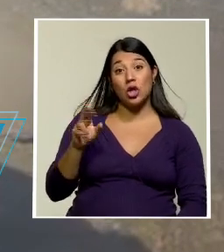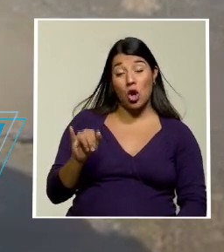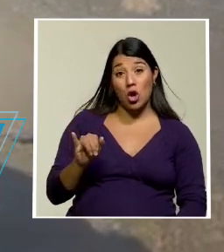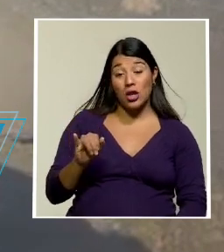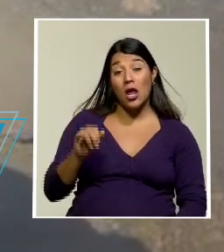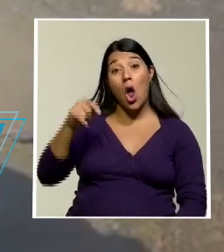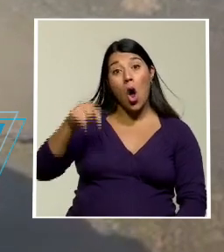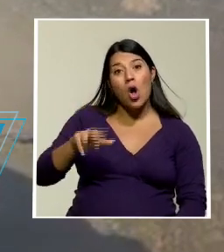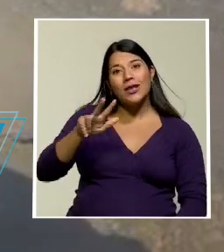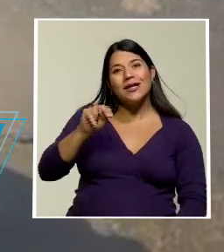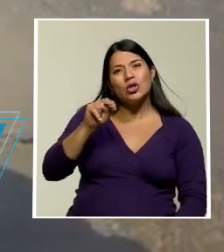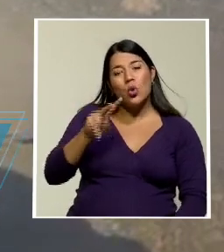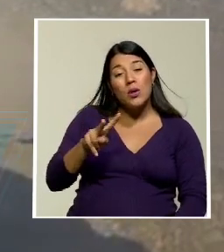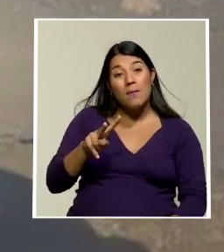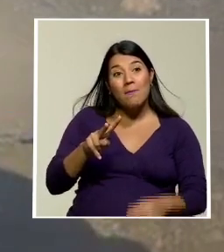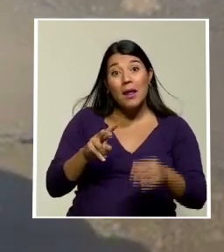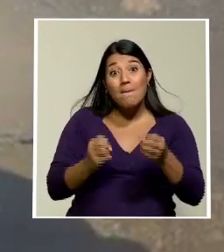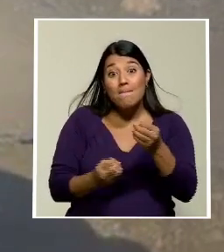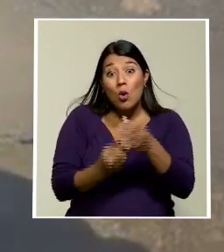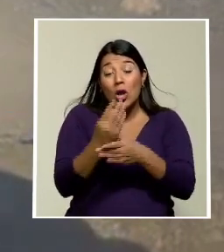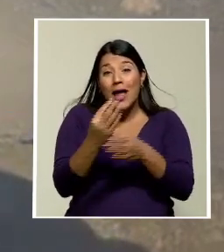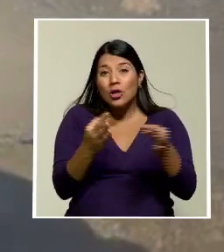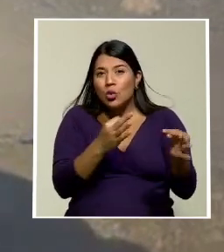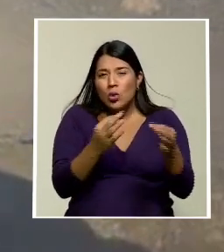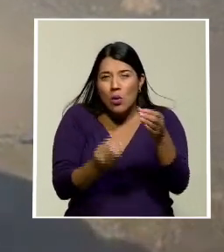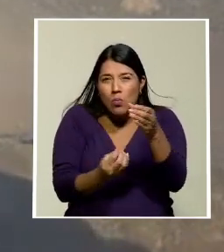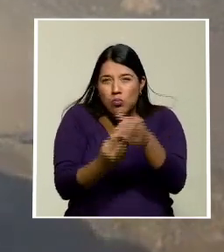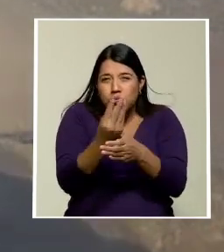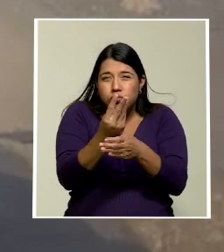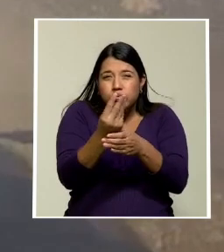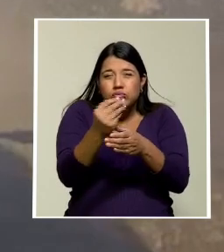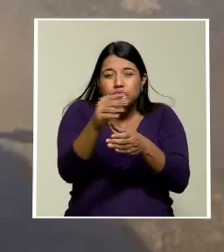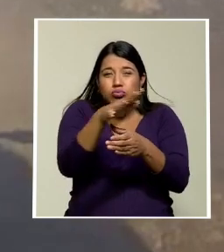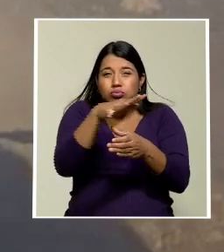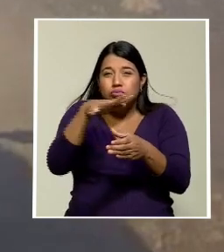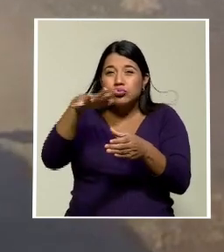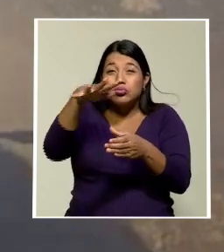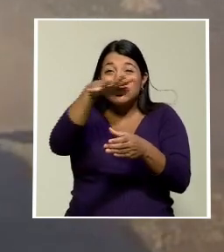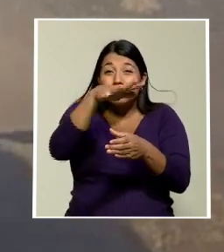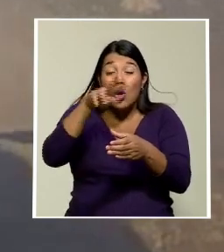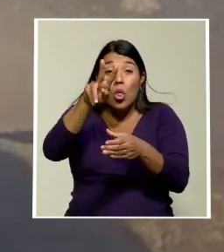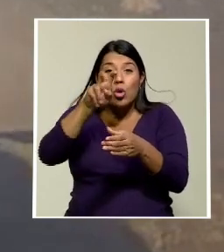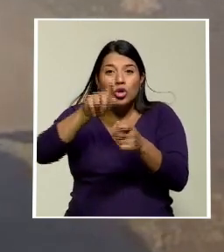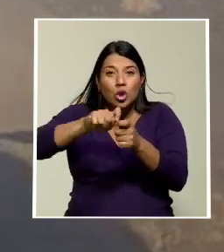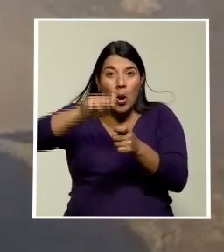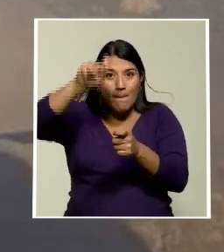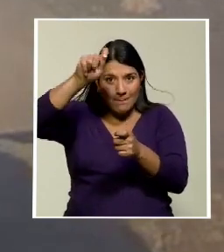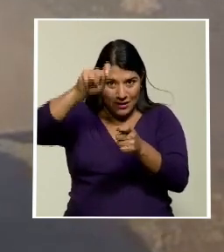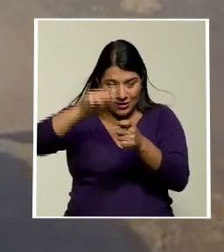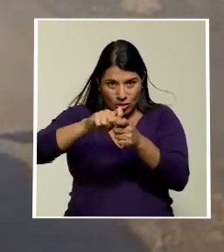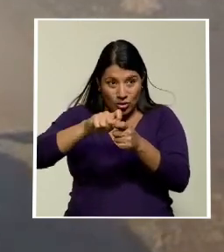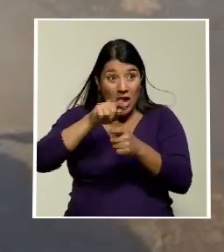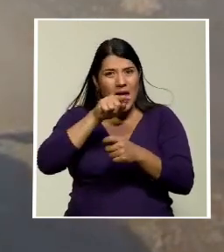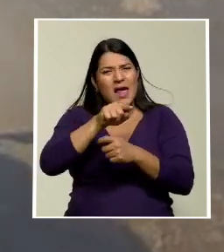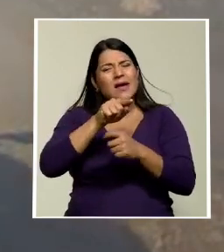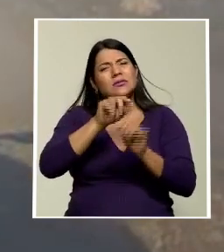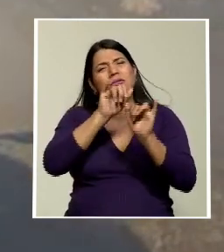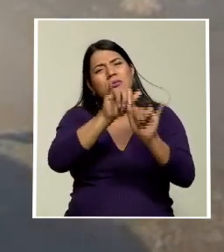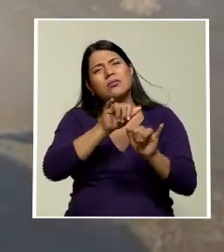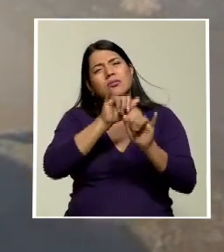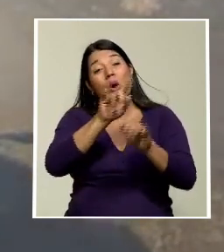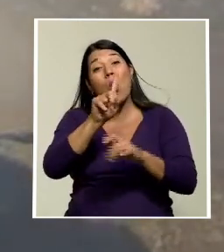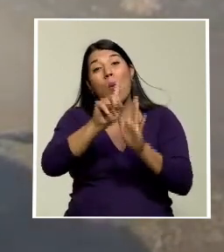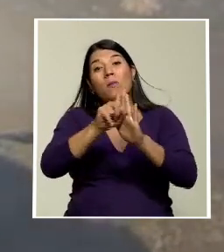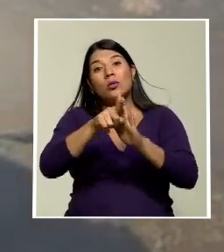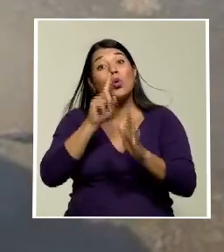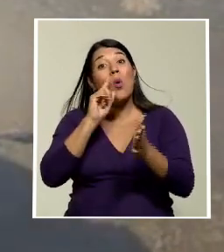erupción en el volcán Turrialba con una columna que se elevó 200 metros sobre la altura del cráter, la cual presentó una duración de un minuto.